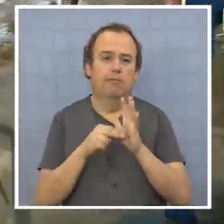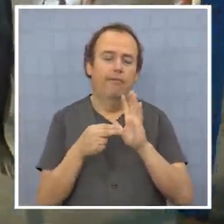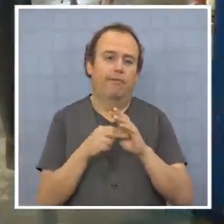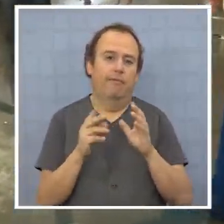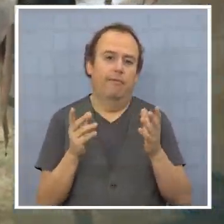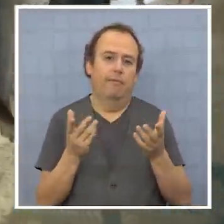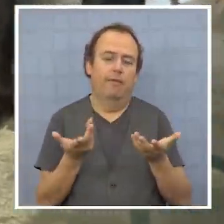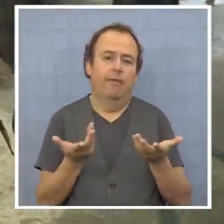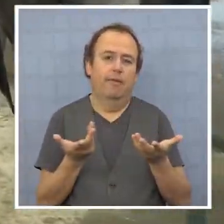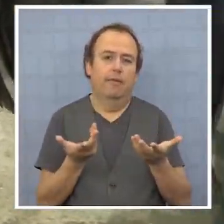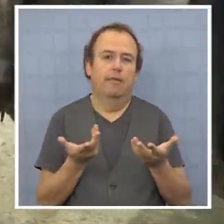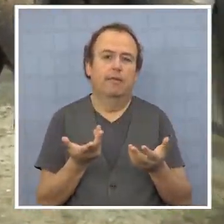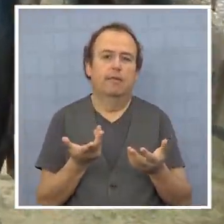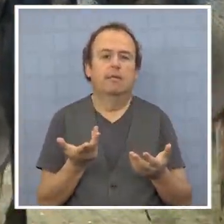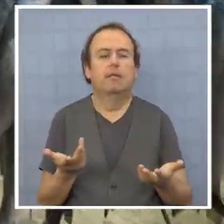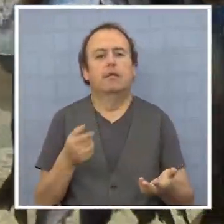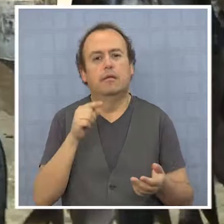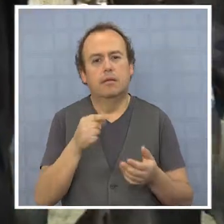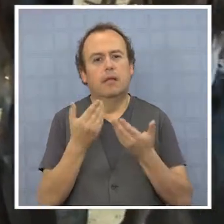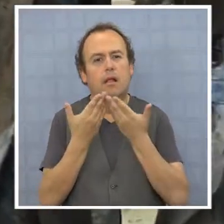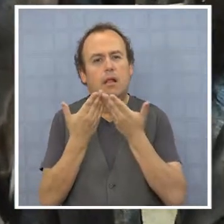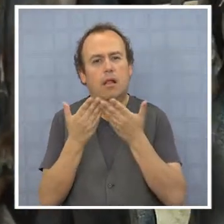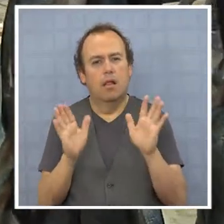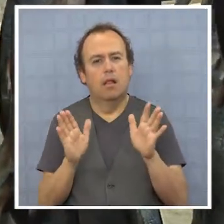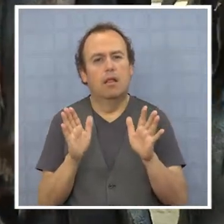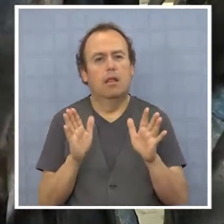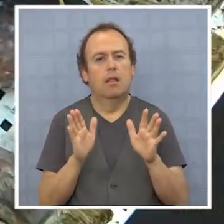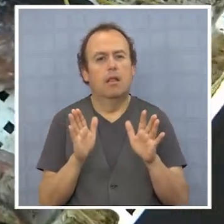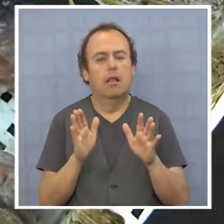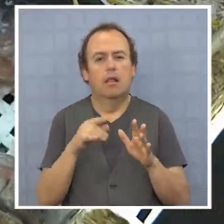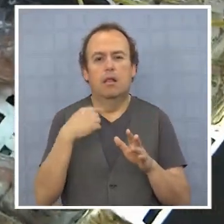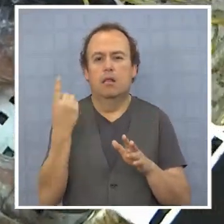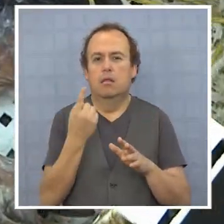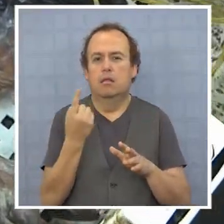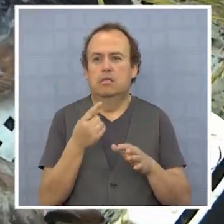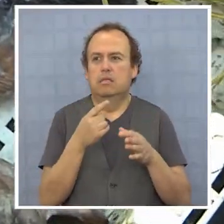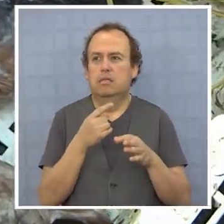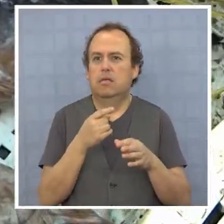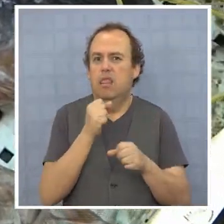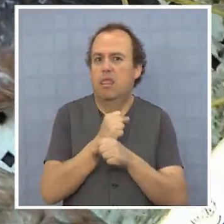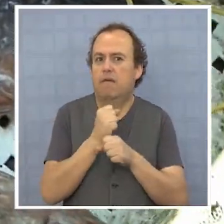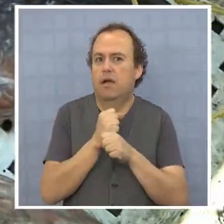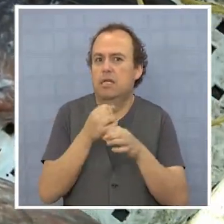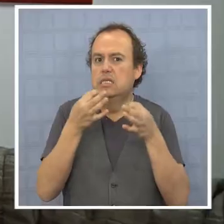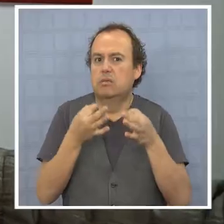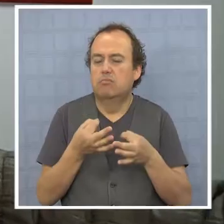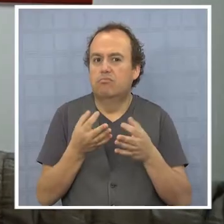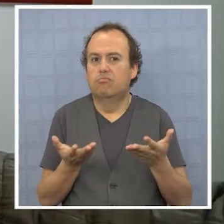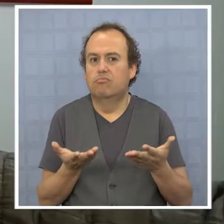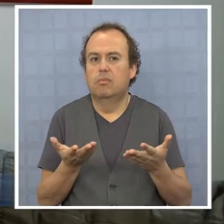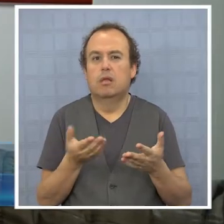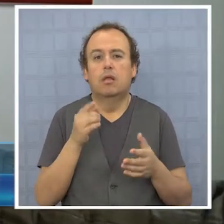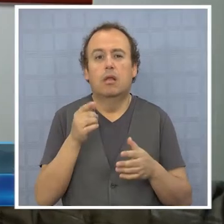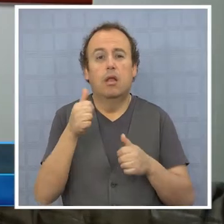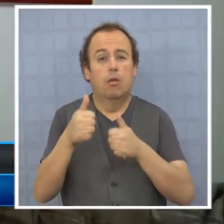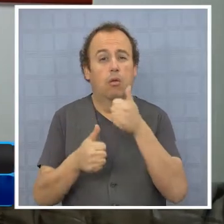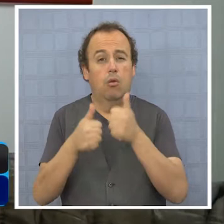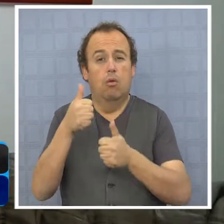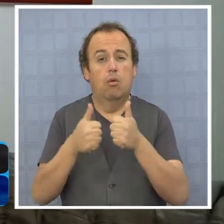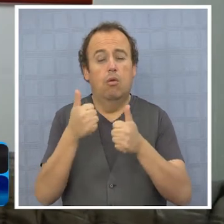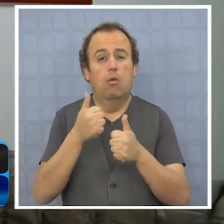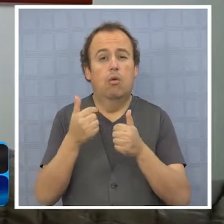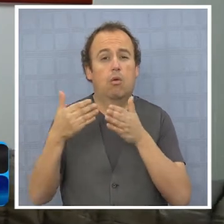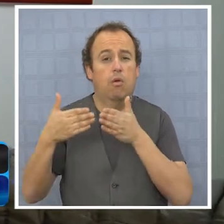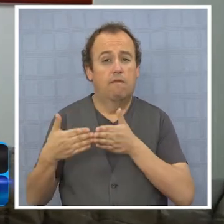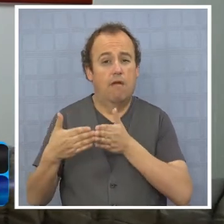licitación obviamente abre un espacio de inestabilidad laboral. Por ejemplo, podría a través de una licitación ingresar